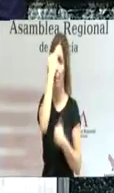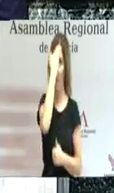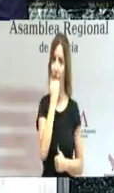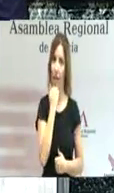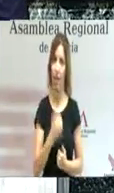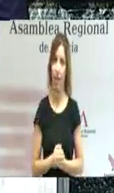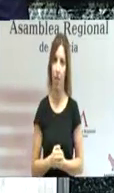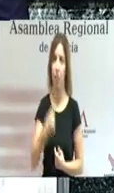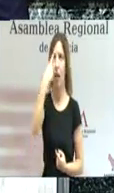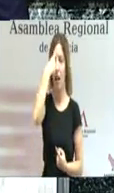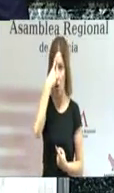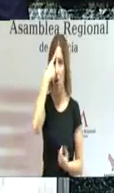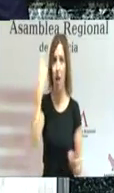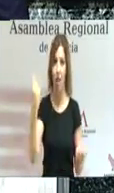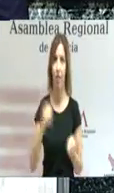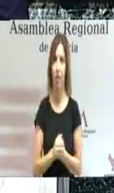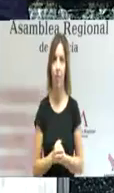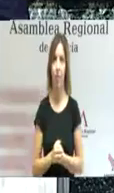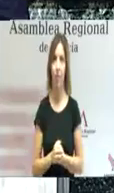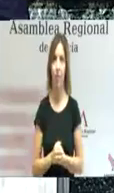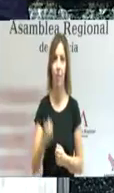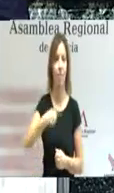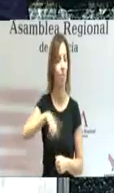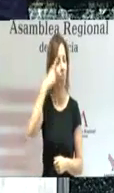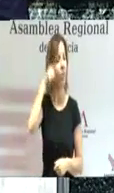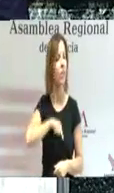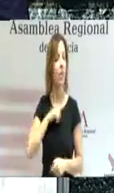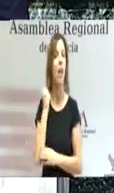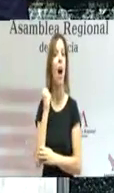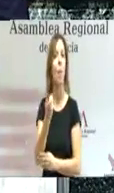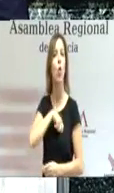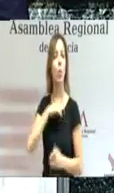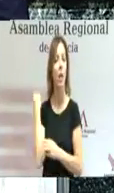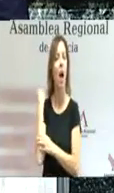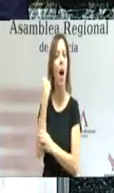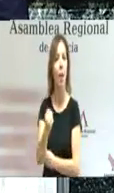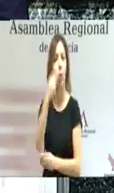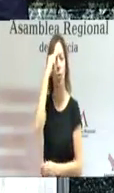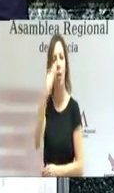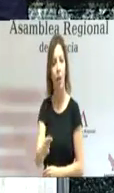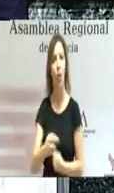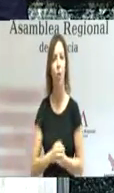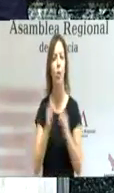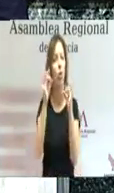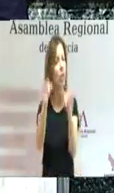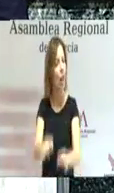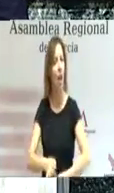Recordarla, que sientan todo nuestro apoyo y nuestro reconocimiento, siempre.